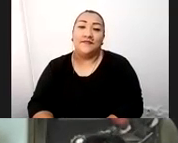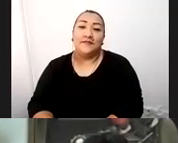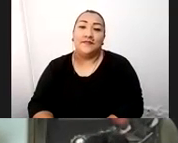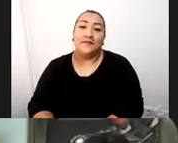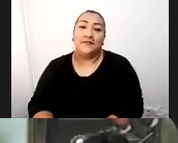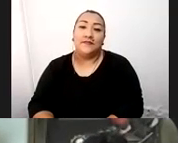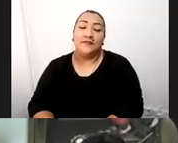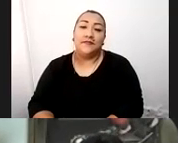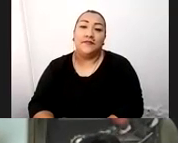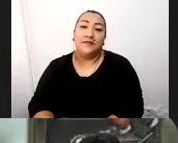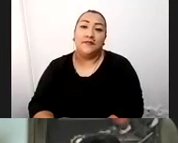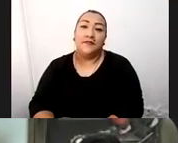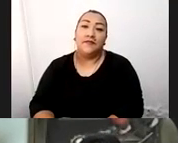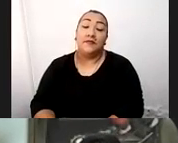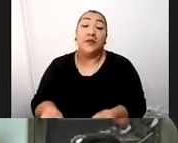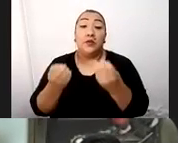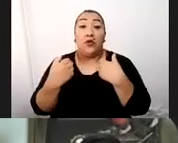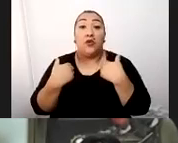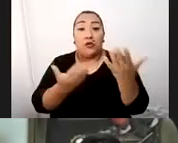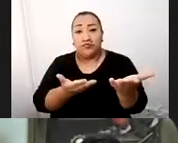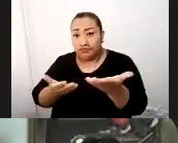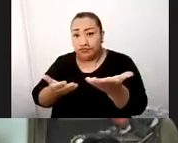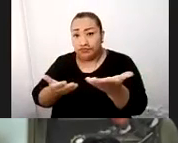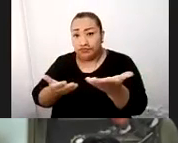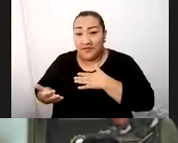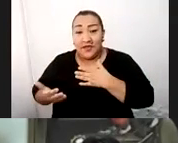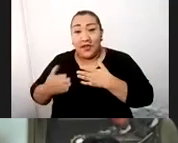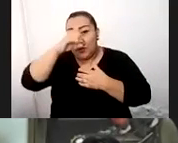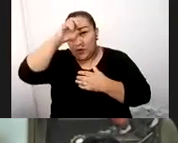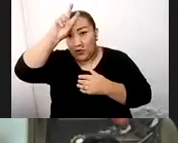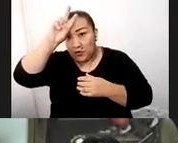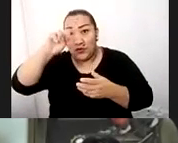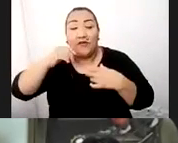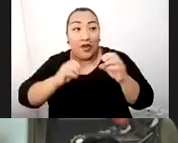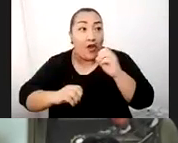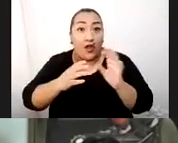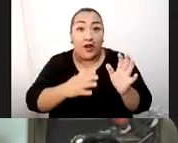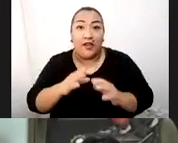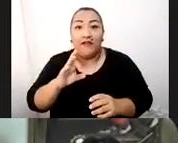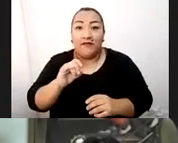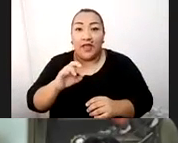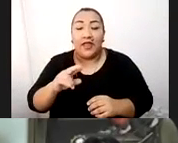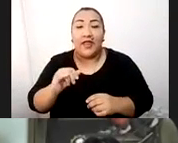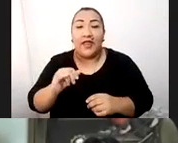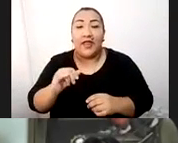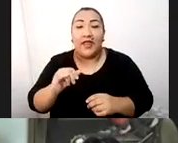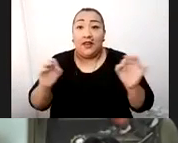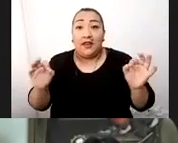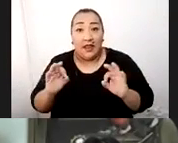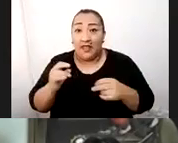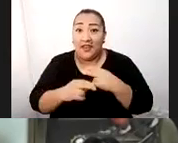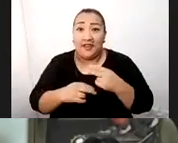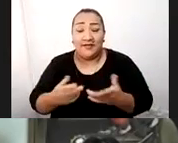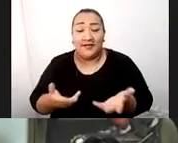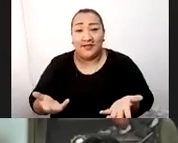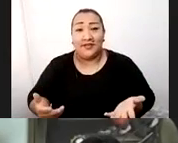anfitriones. Jusco todavía no es anfitrión ni organizador de una feria internacional ni tampoco a nivel nacional. Ya hemos